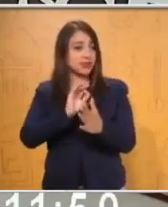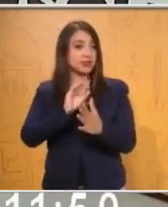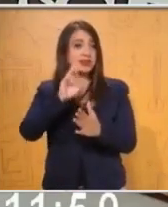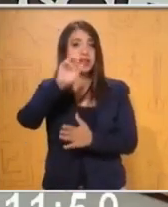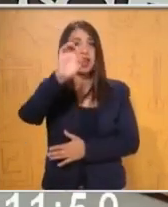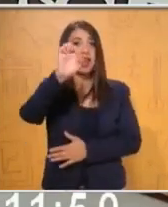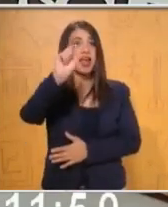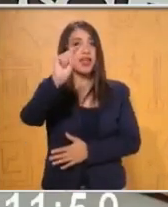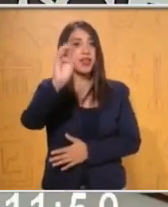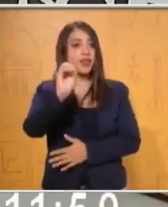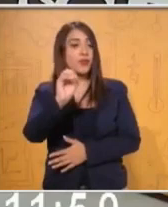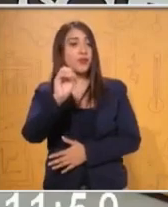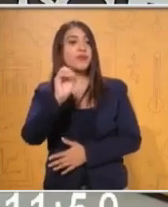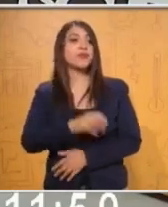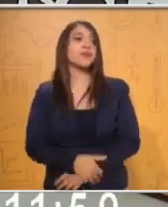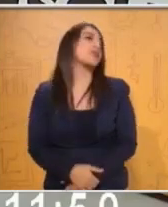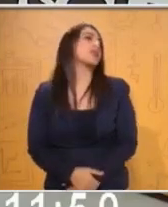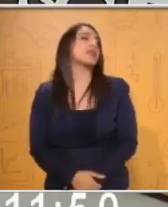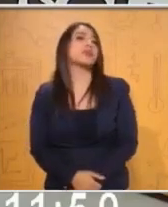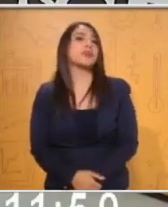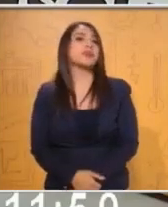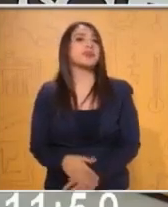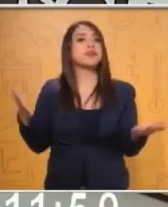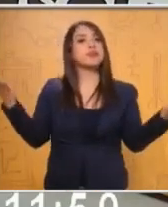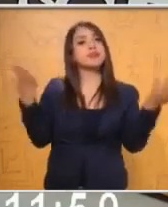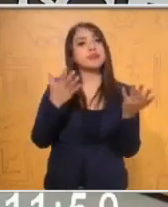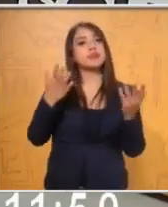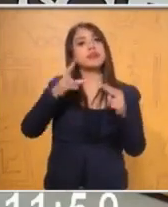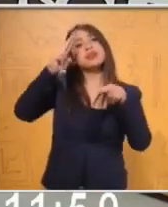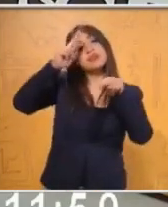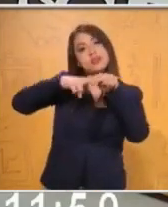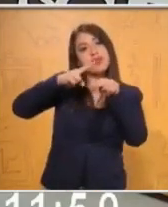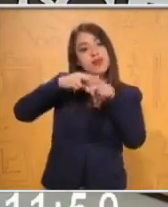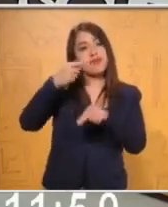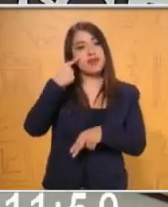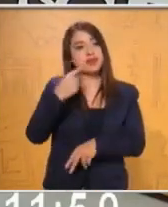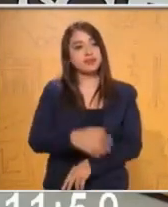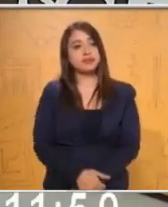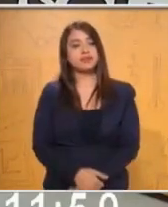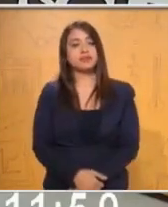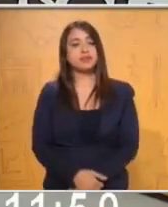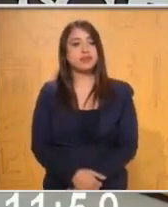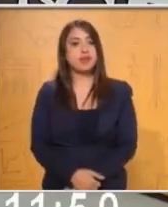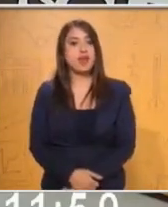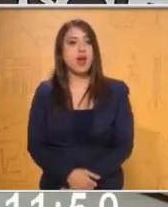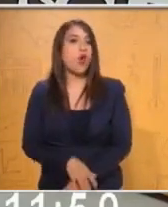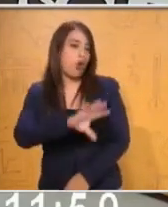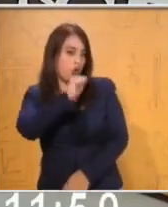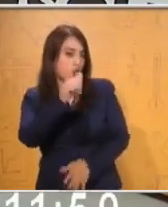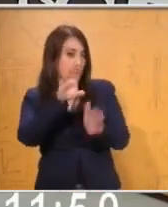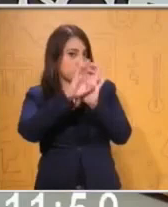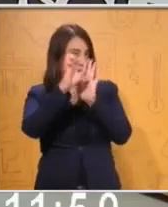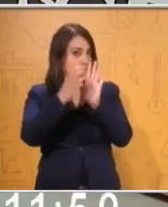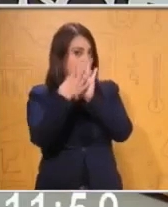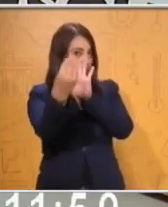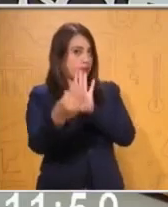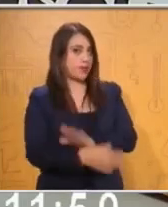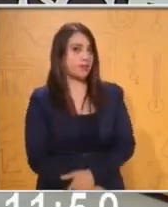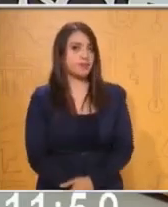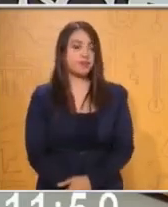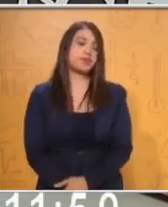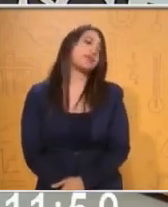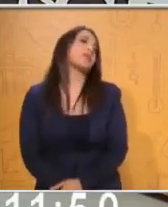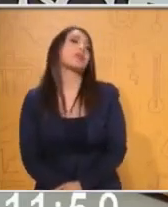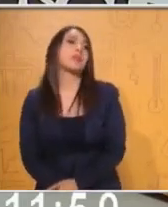pausa activa. Sí. Listo. Ahora lo vamos a hacer sentaditos. Venga. ¿Lo podemos hacer sentados también? Eso es. Venga.